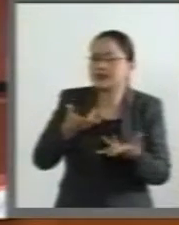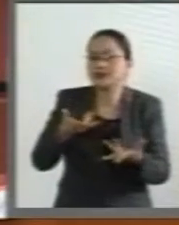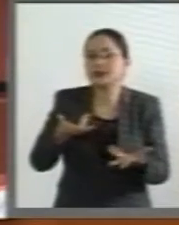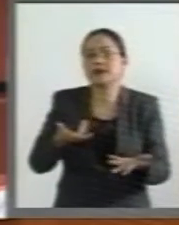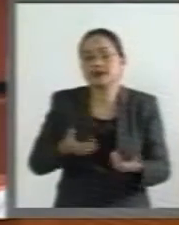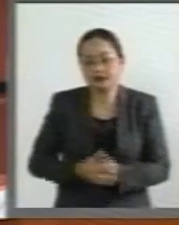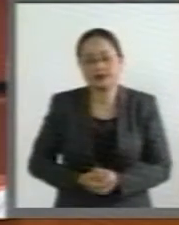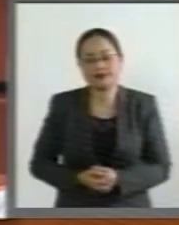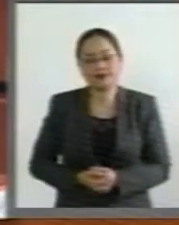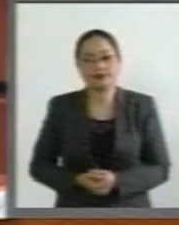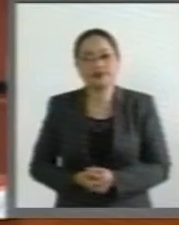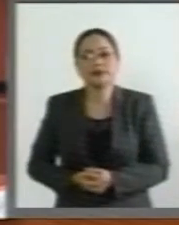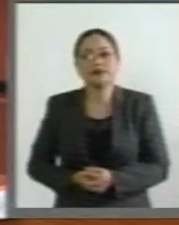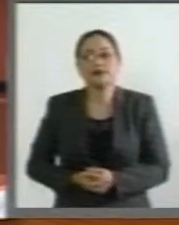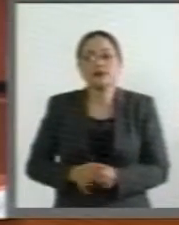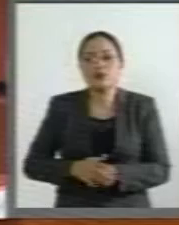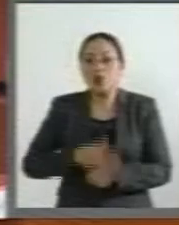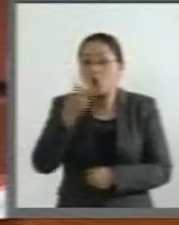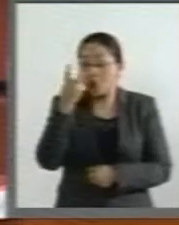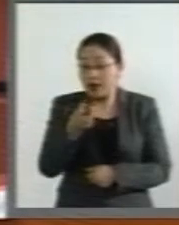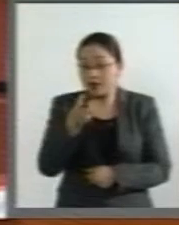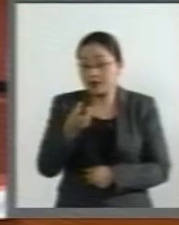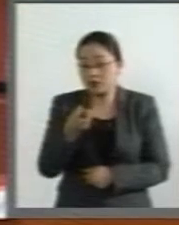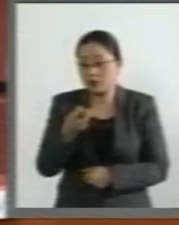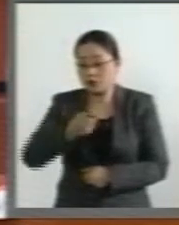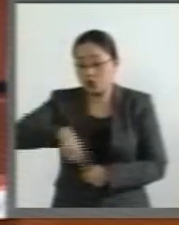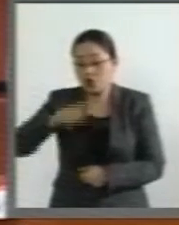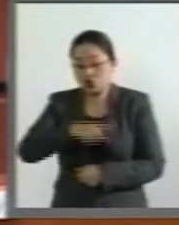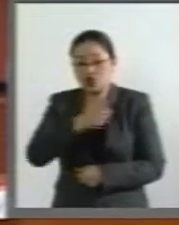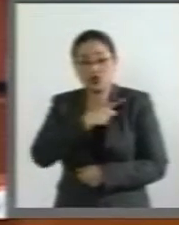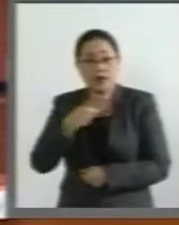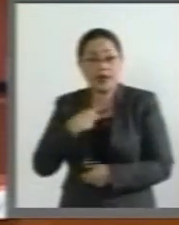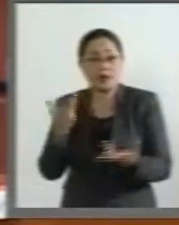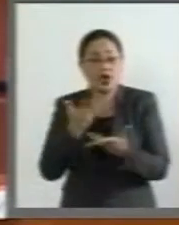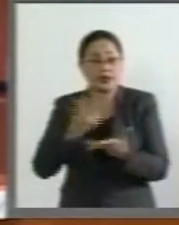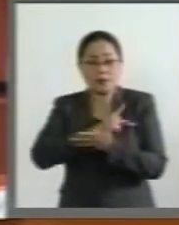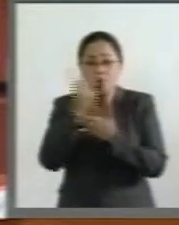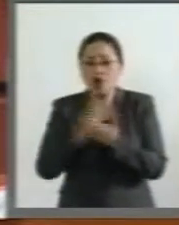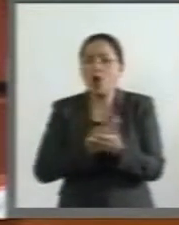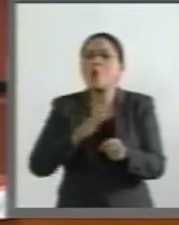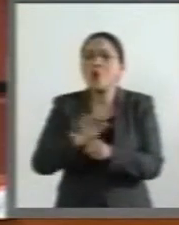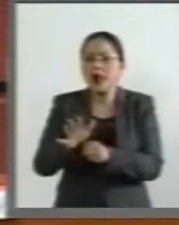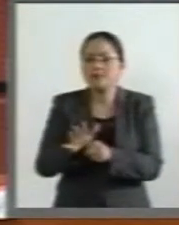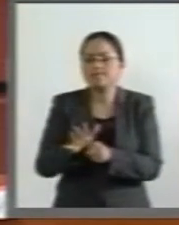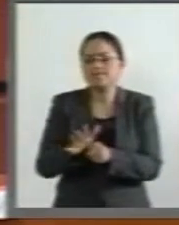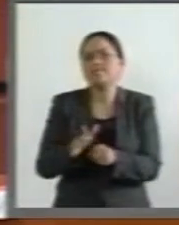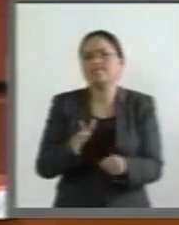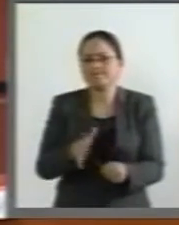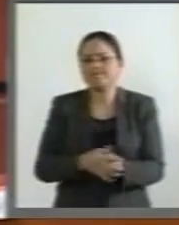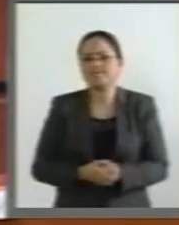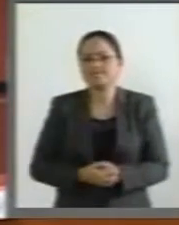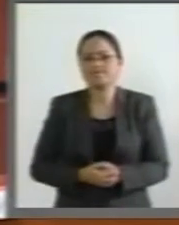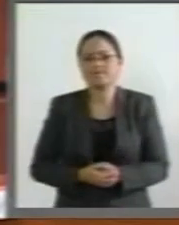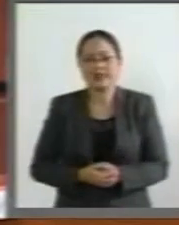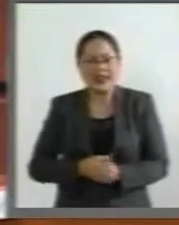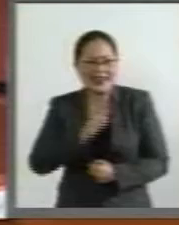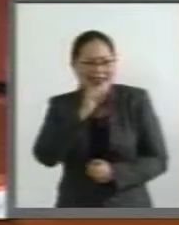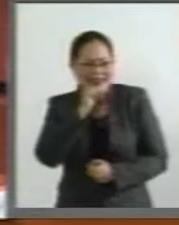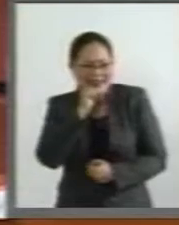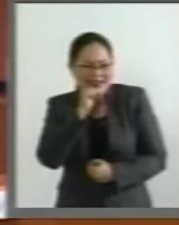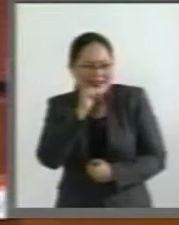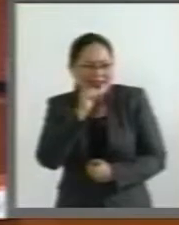eso la política que tenemos que desarrollar allá es muy simple. Ninguna acción,